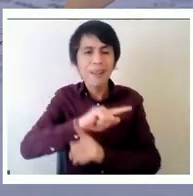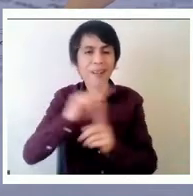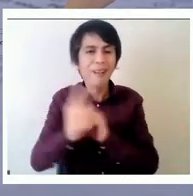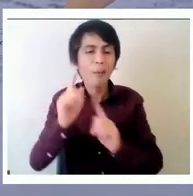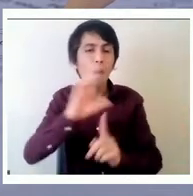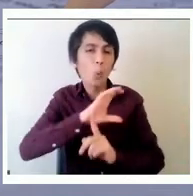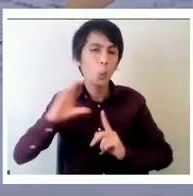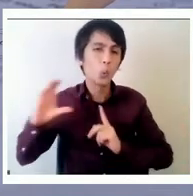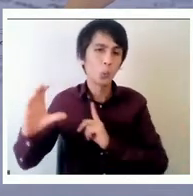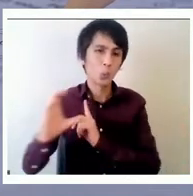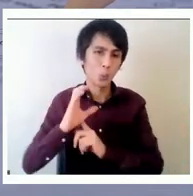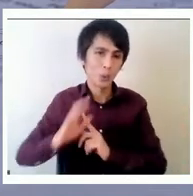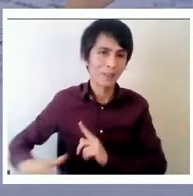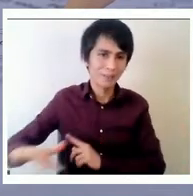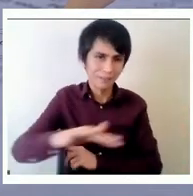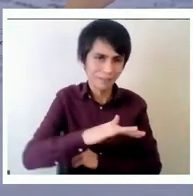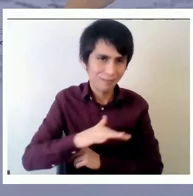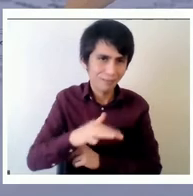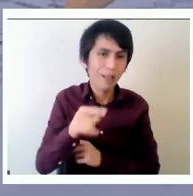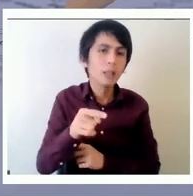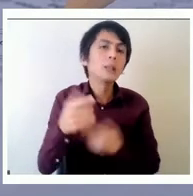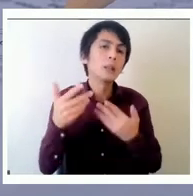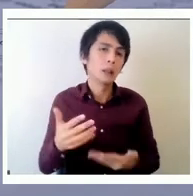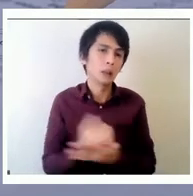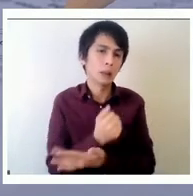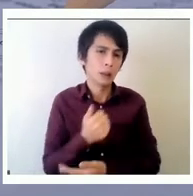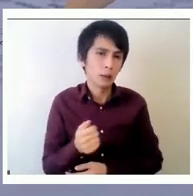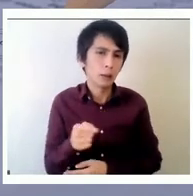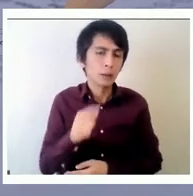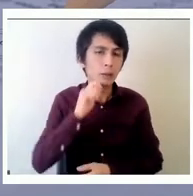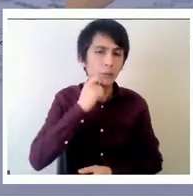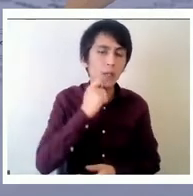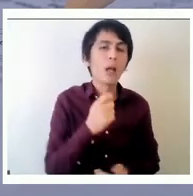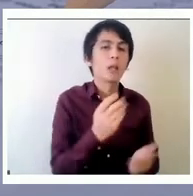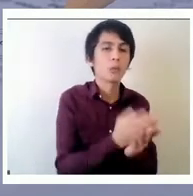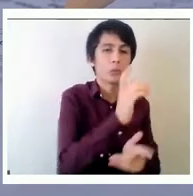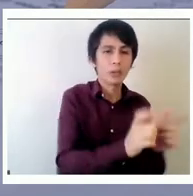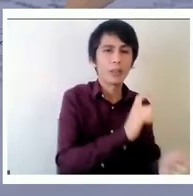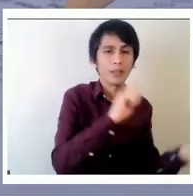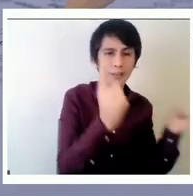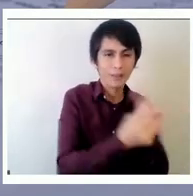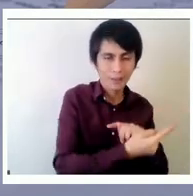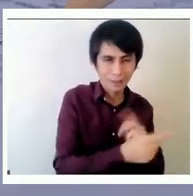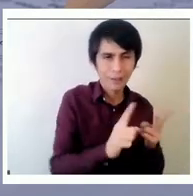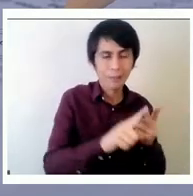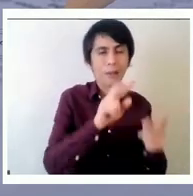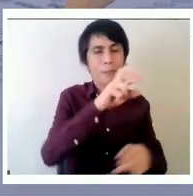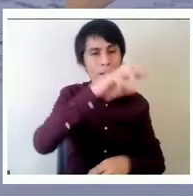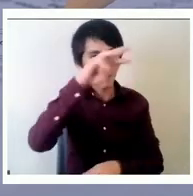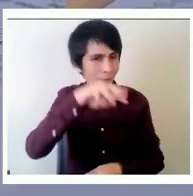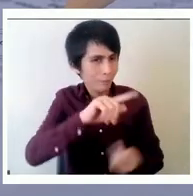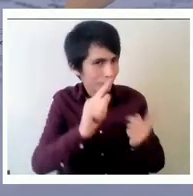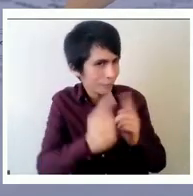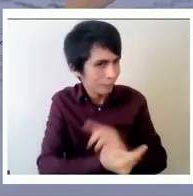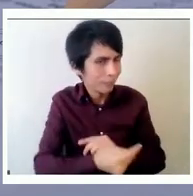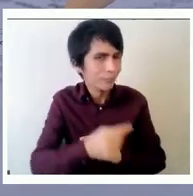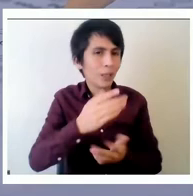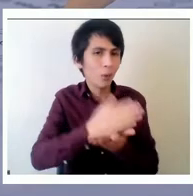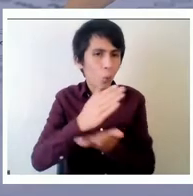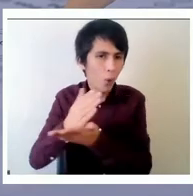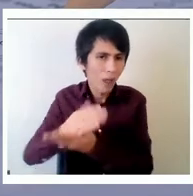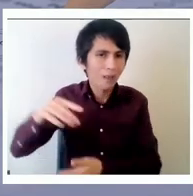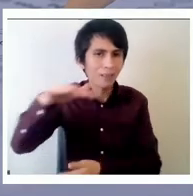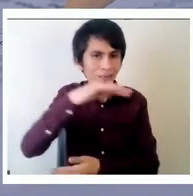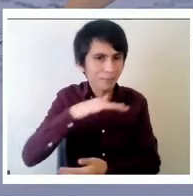las actitudes de nuestros estudiantes de los padres de los maestros las escuelas los sistemas educativos